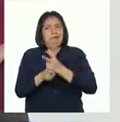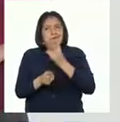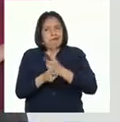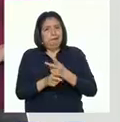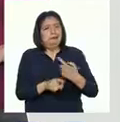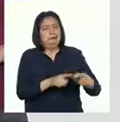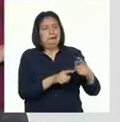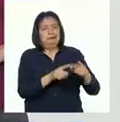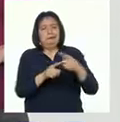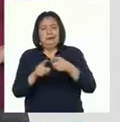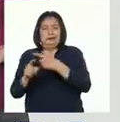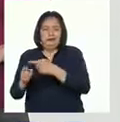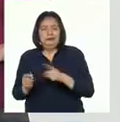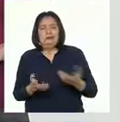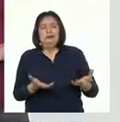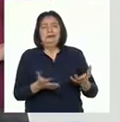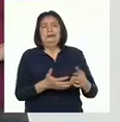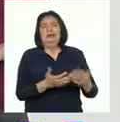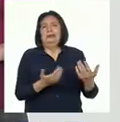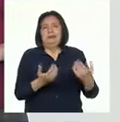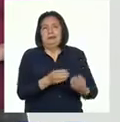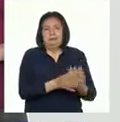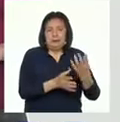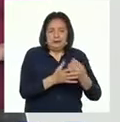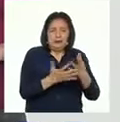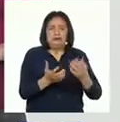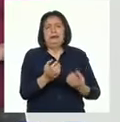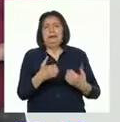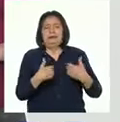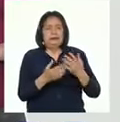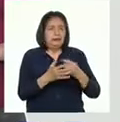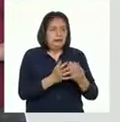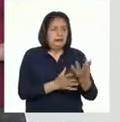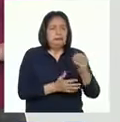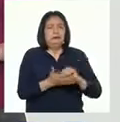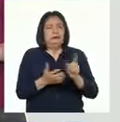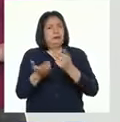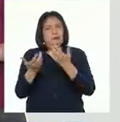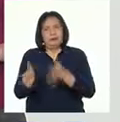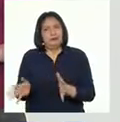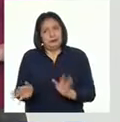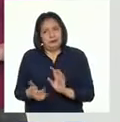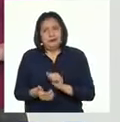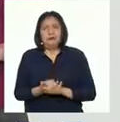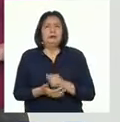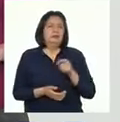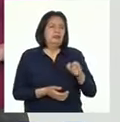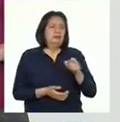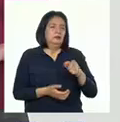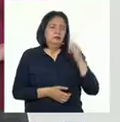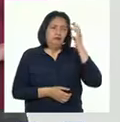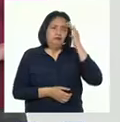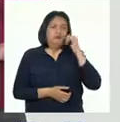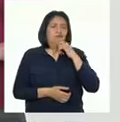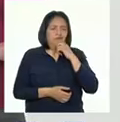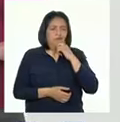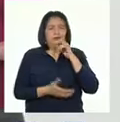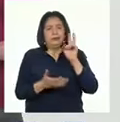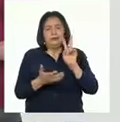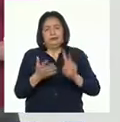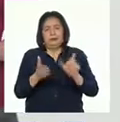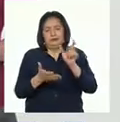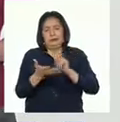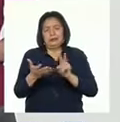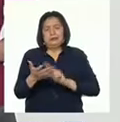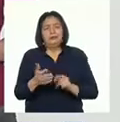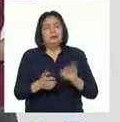biodiversidad de nuestro país, para no perder especies de plantas y animales. Es una reflexión para el lector